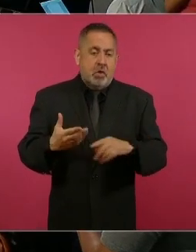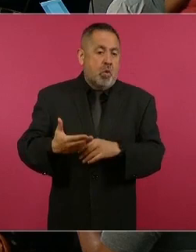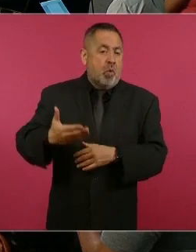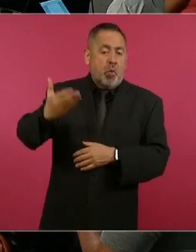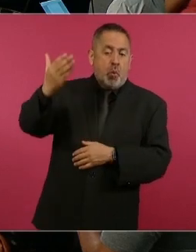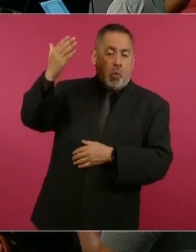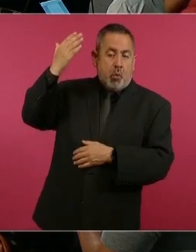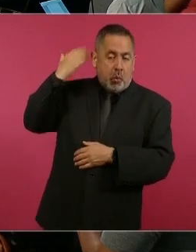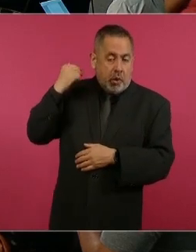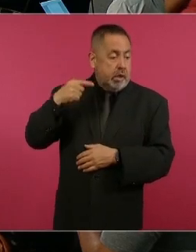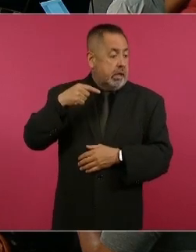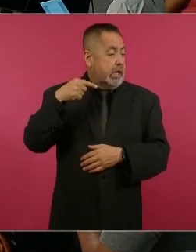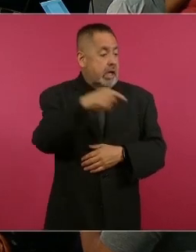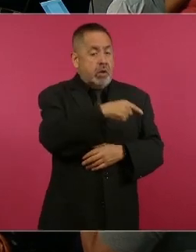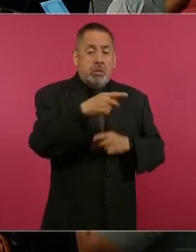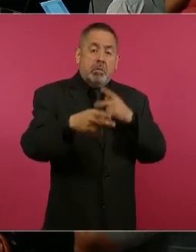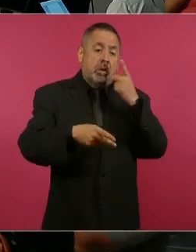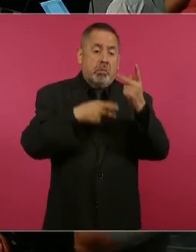pontificaban